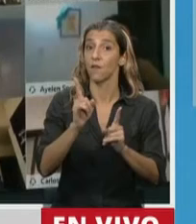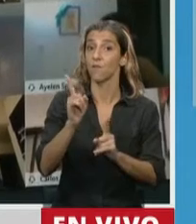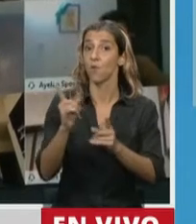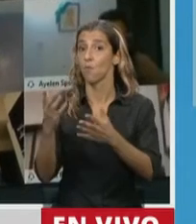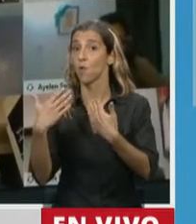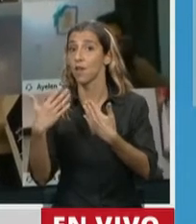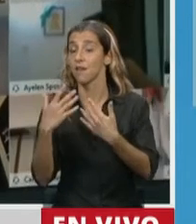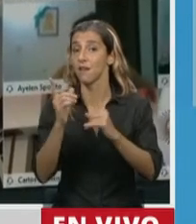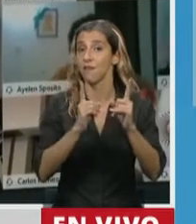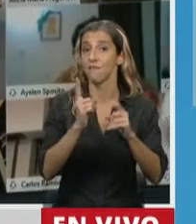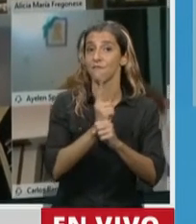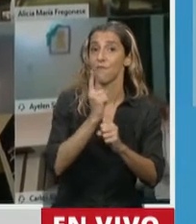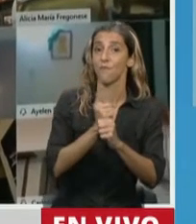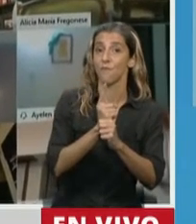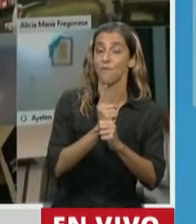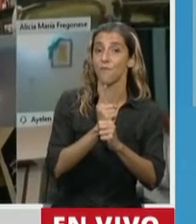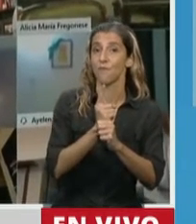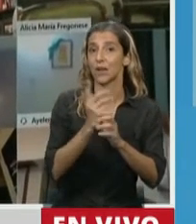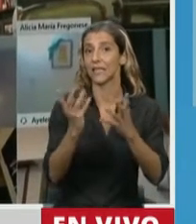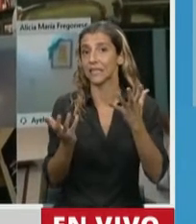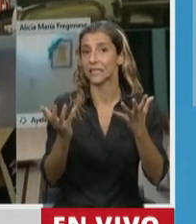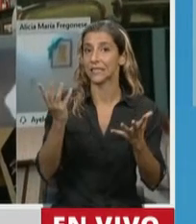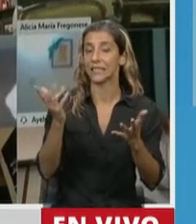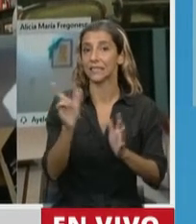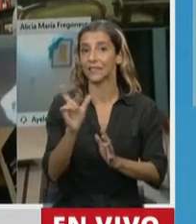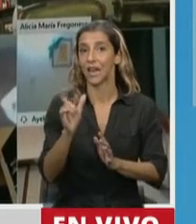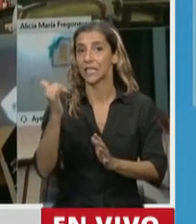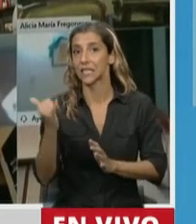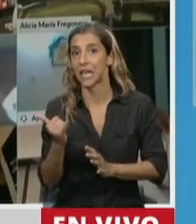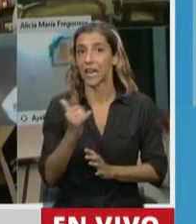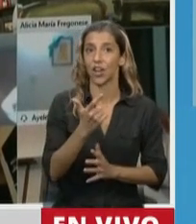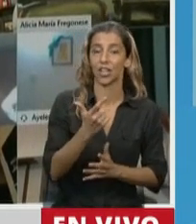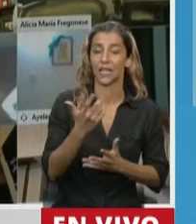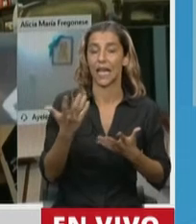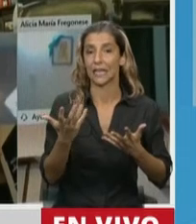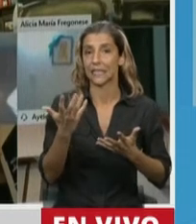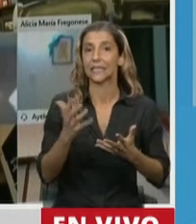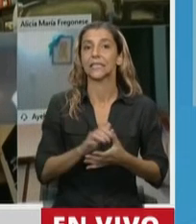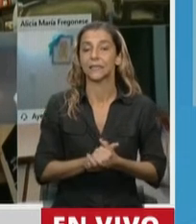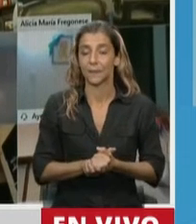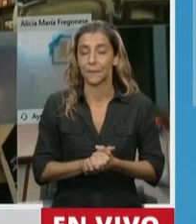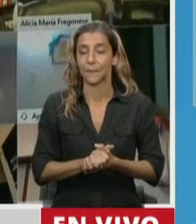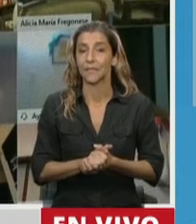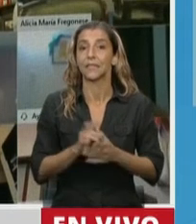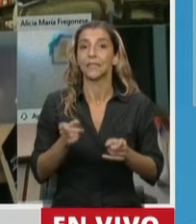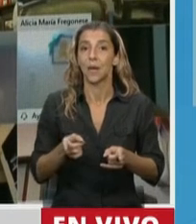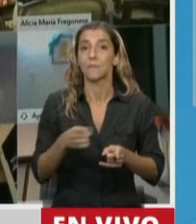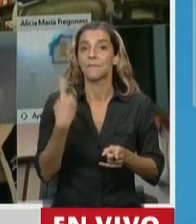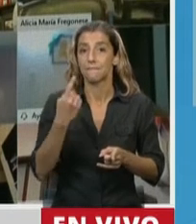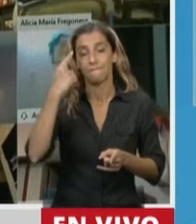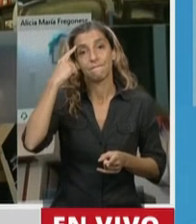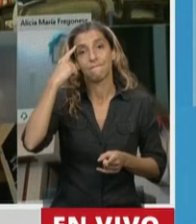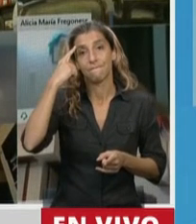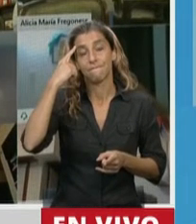y los que no pueden, sino que también corremos el riesgo que la población que más necesita